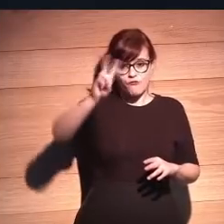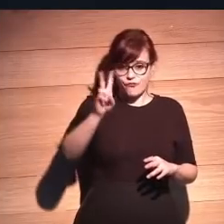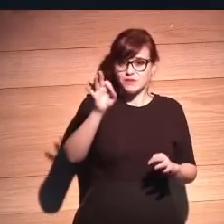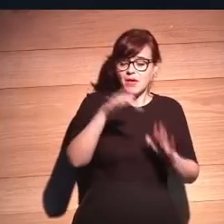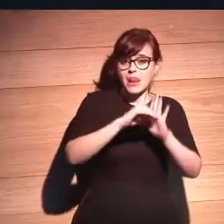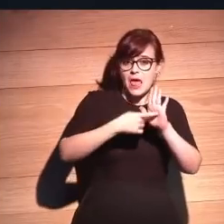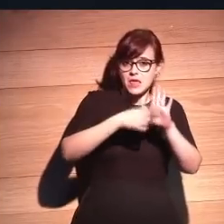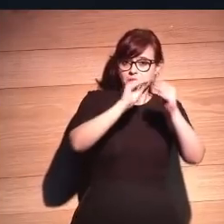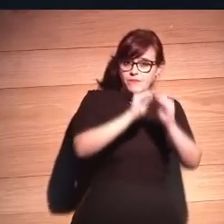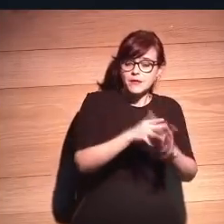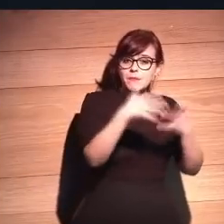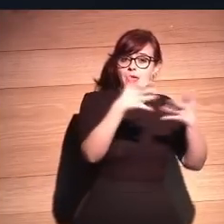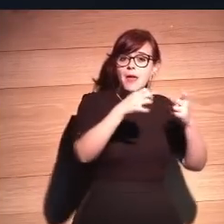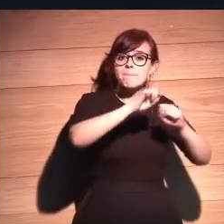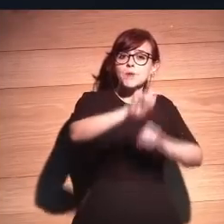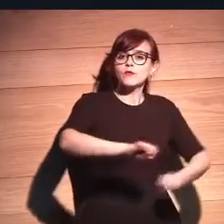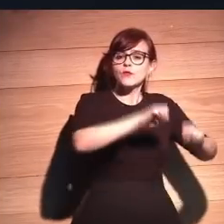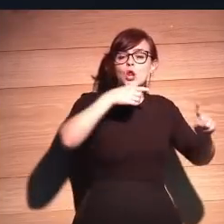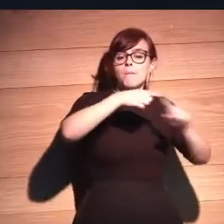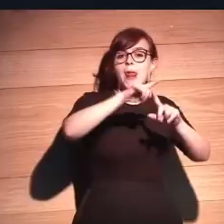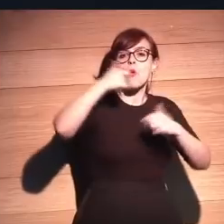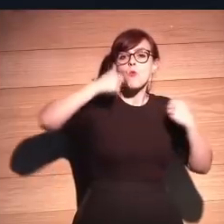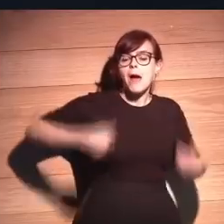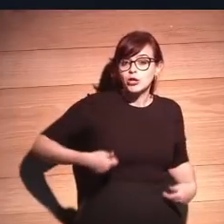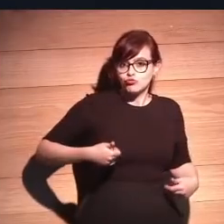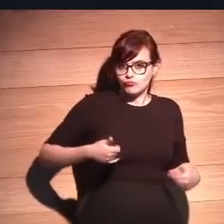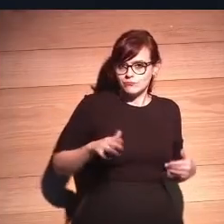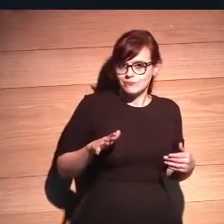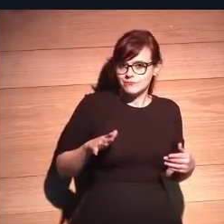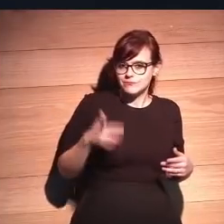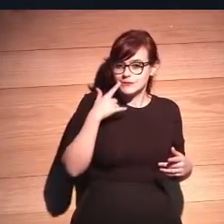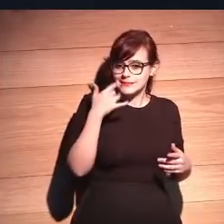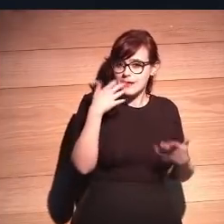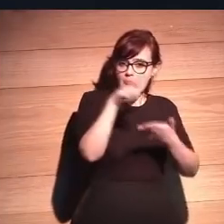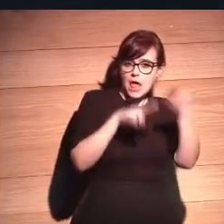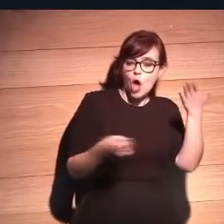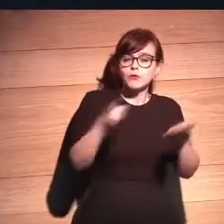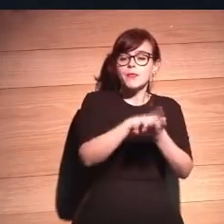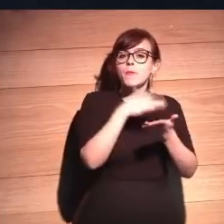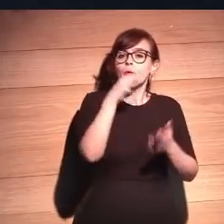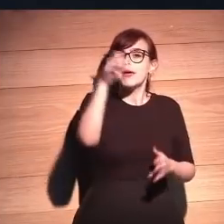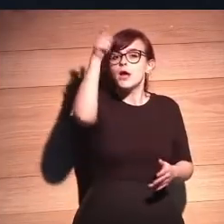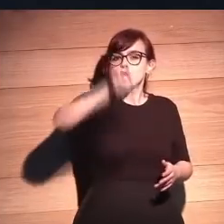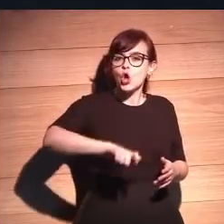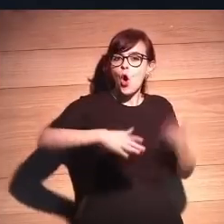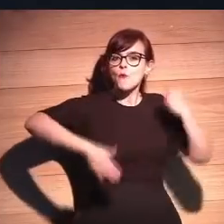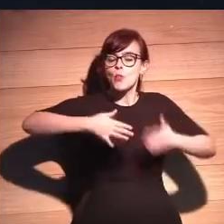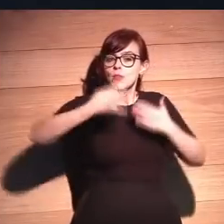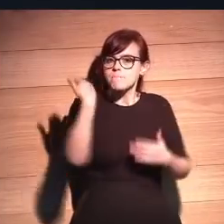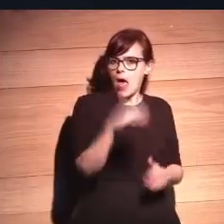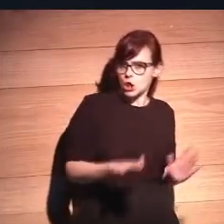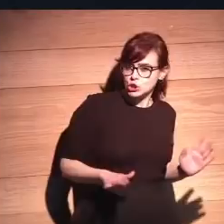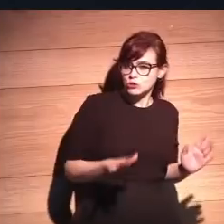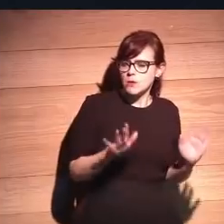calma, te percatas que son leyes de protección para los humanos. Parten de la base que los robots pueden ser malos. Pero,